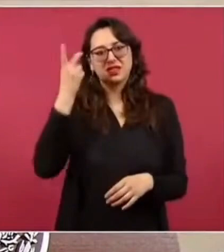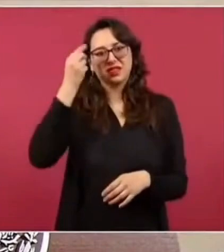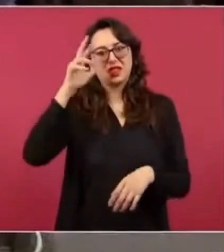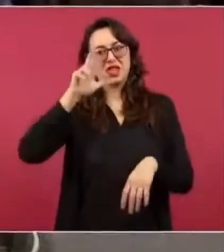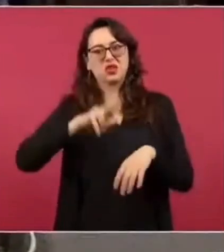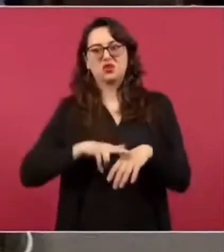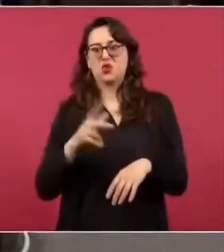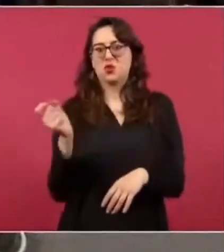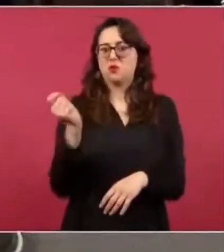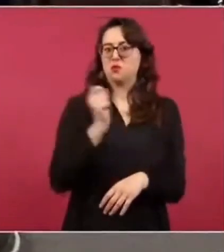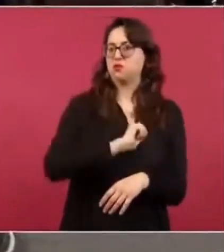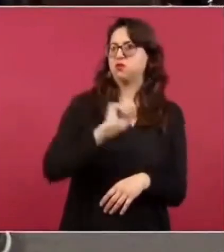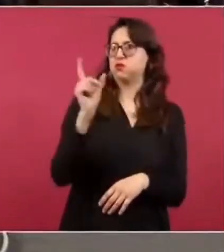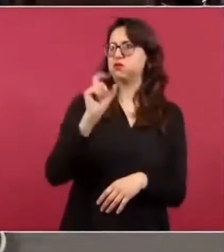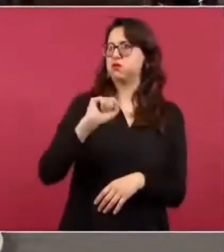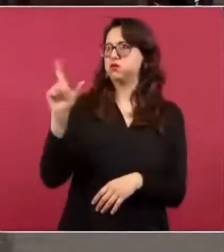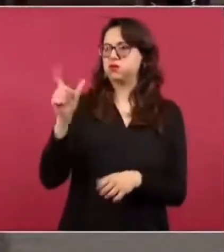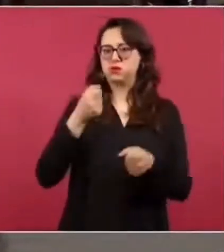periodistas